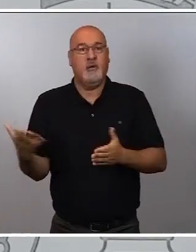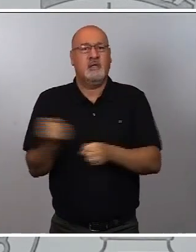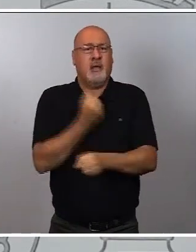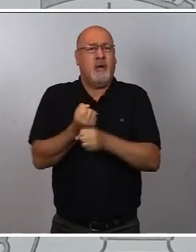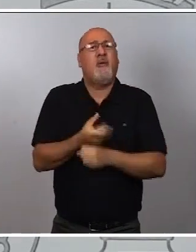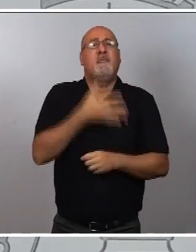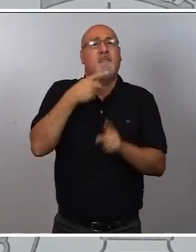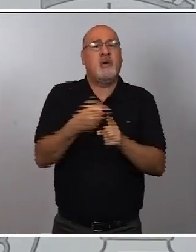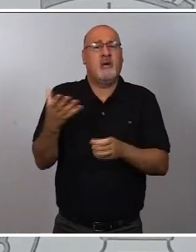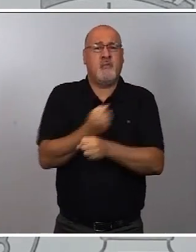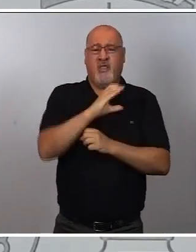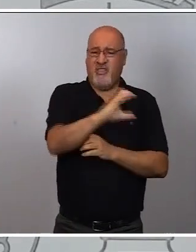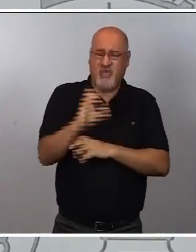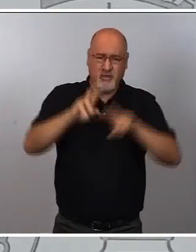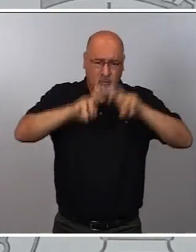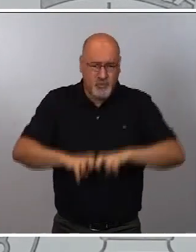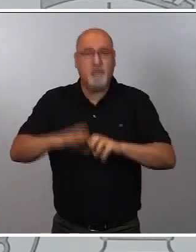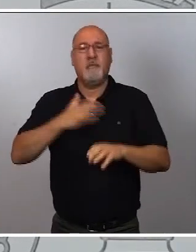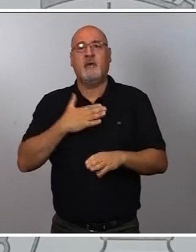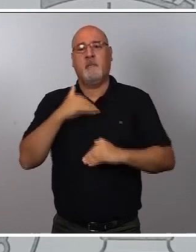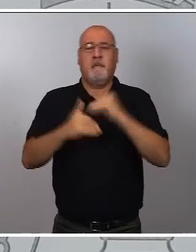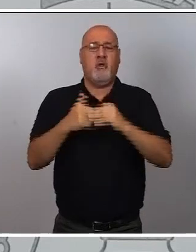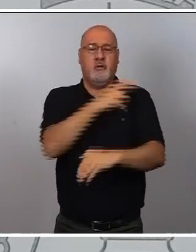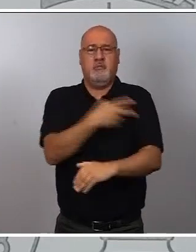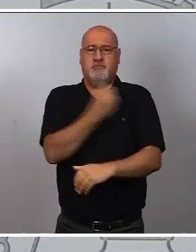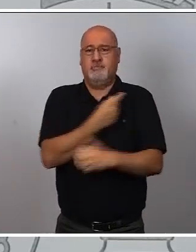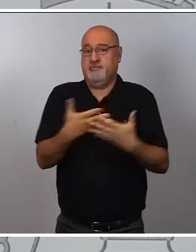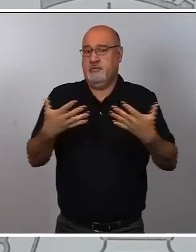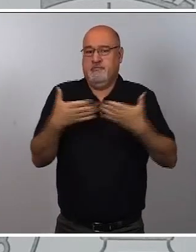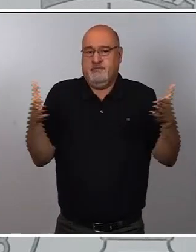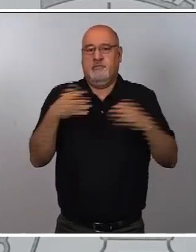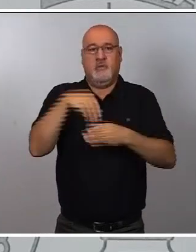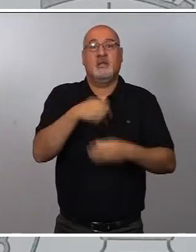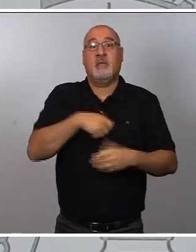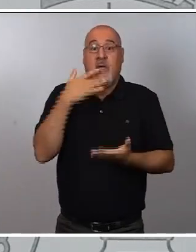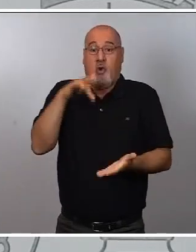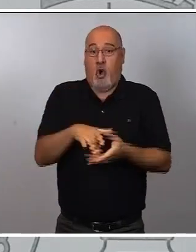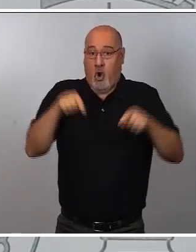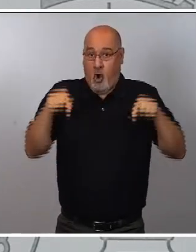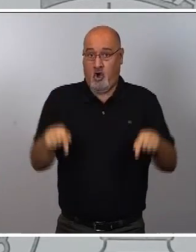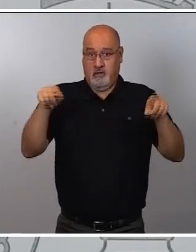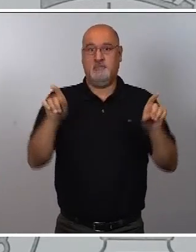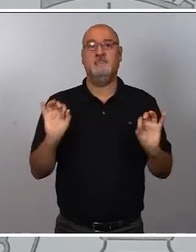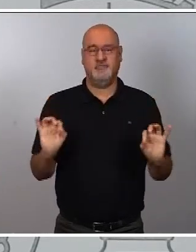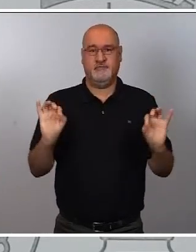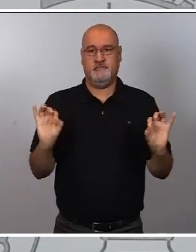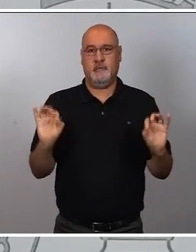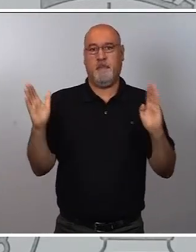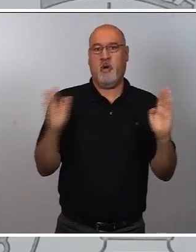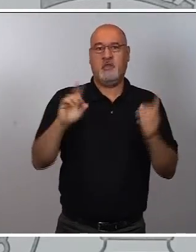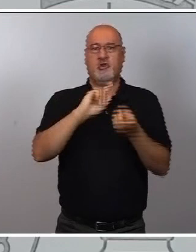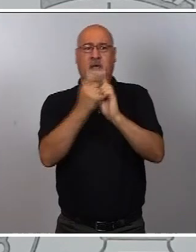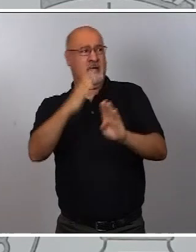la ciencia y al ejemplar proceso de vacunación puesto en marcha en España, hoy podemos decir que estamos en otro momento y que